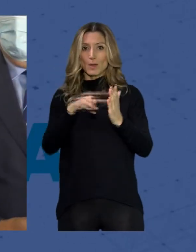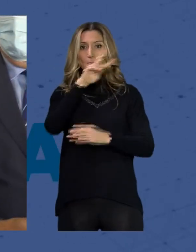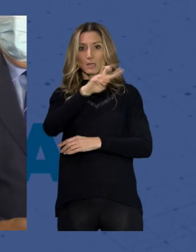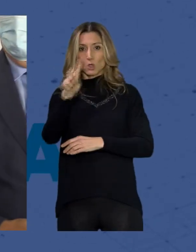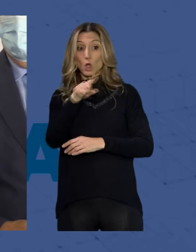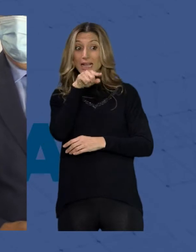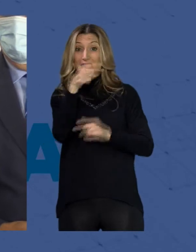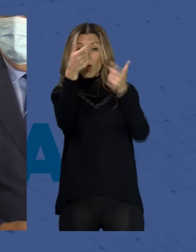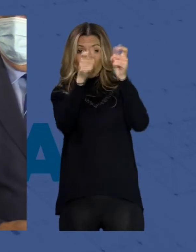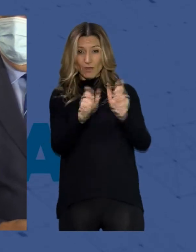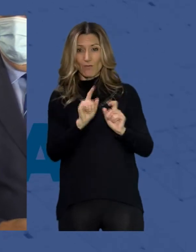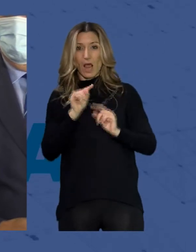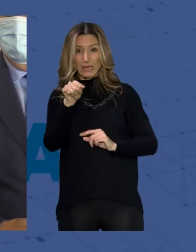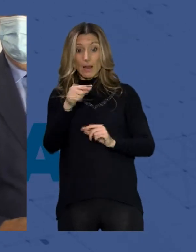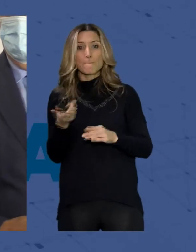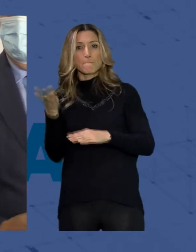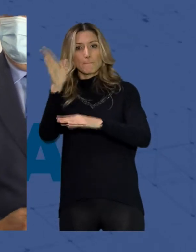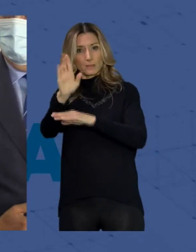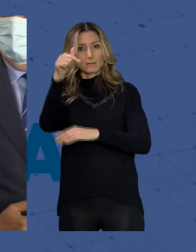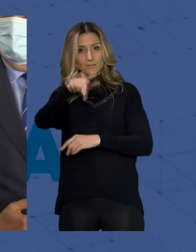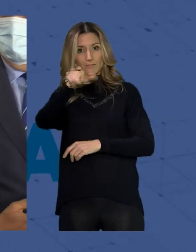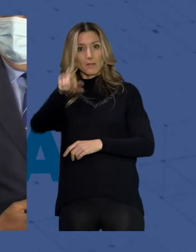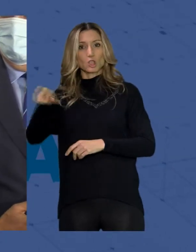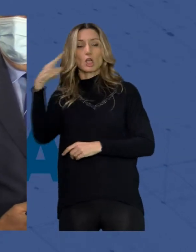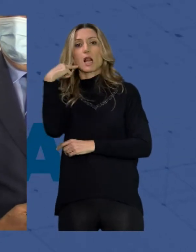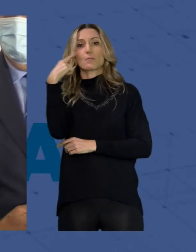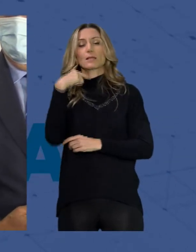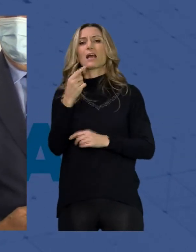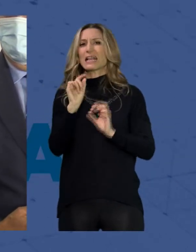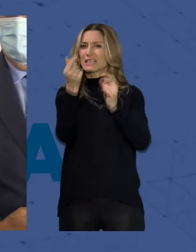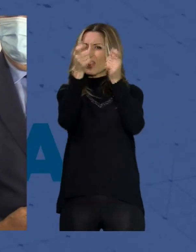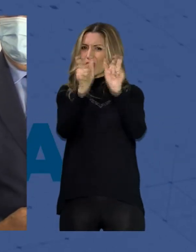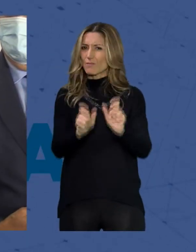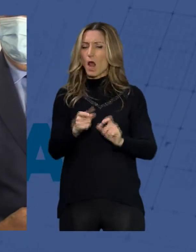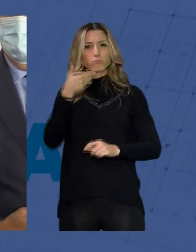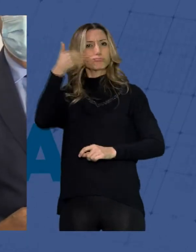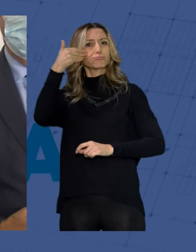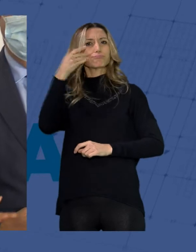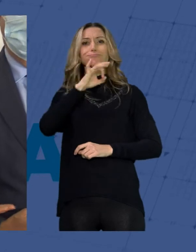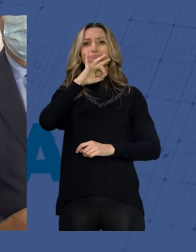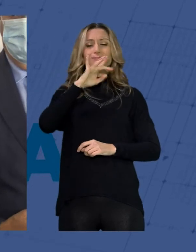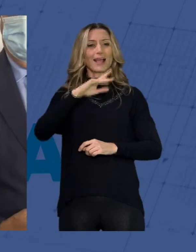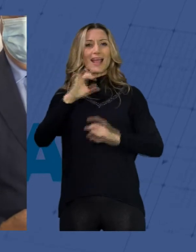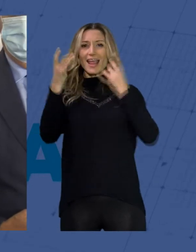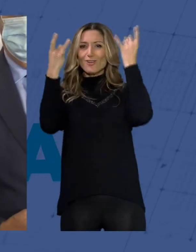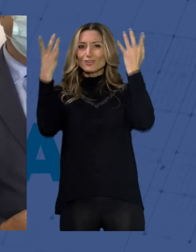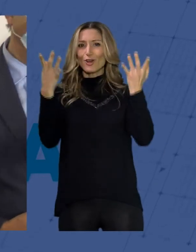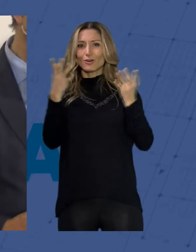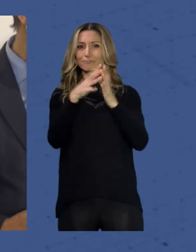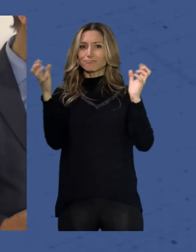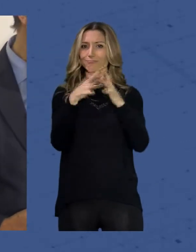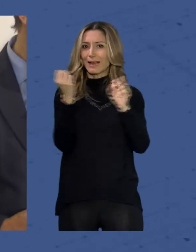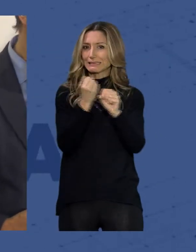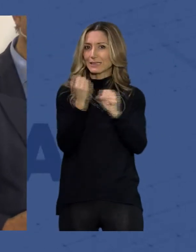que les presentamos a los almerienses yo creo que son cifras que nos llenan de orgullo satisfacción ilusión y ganas de trabajar